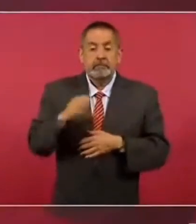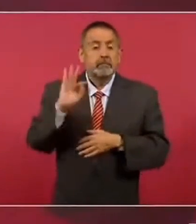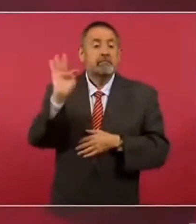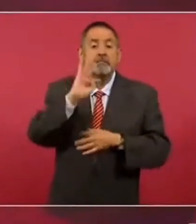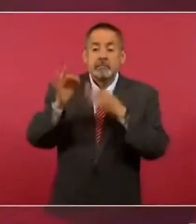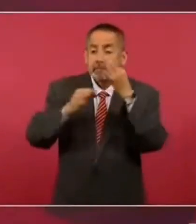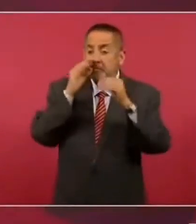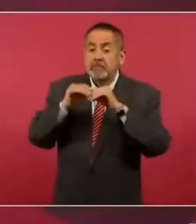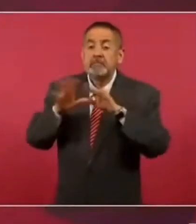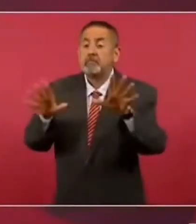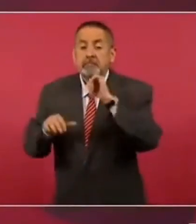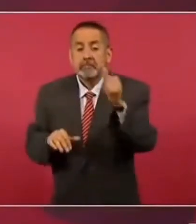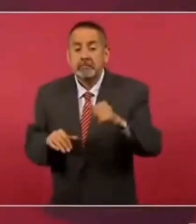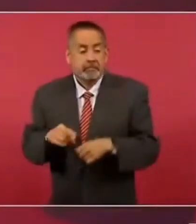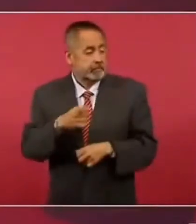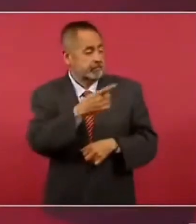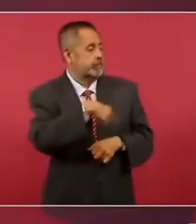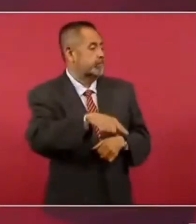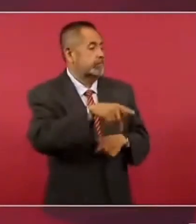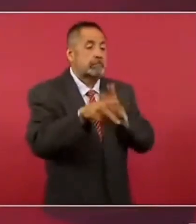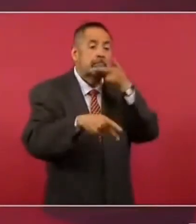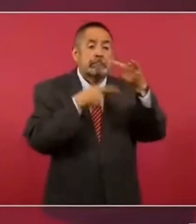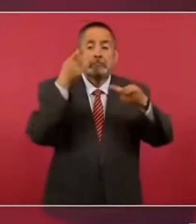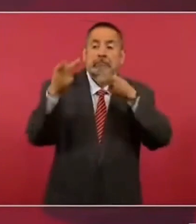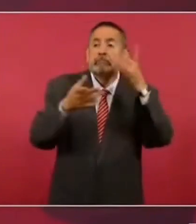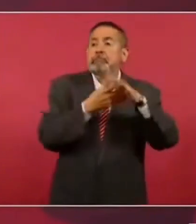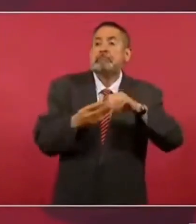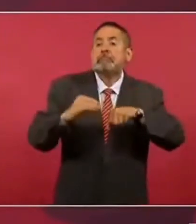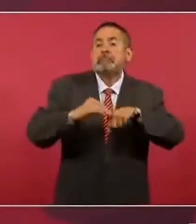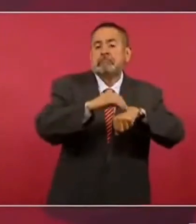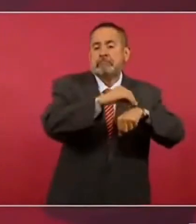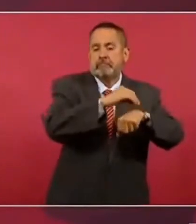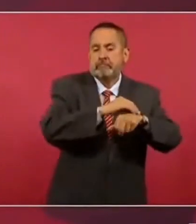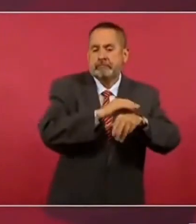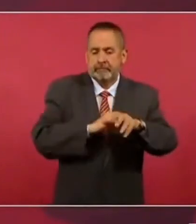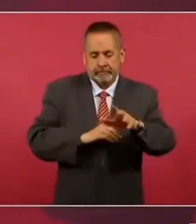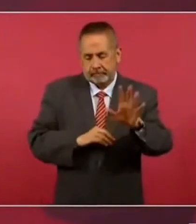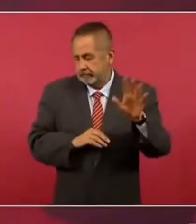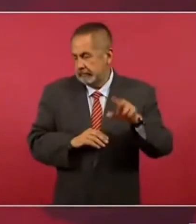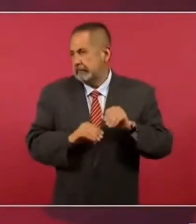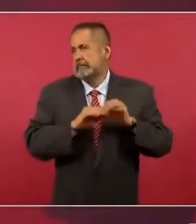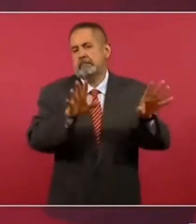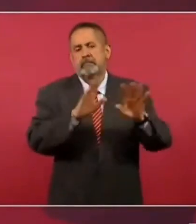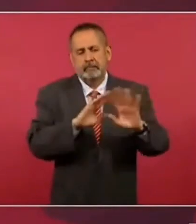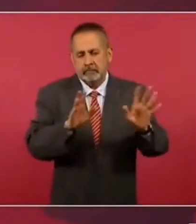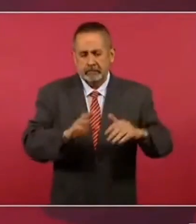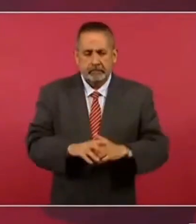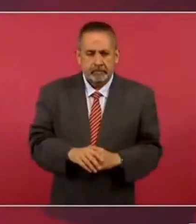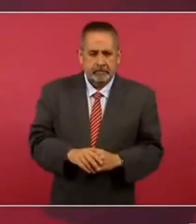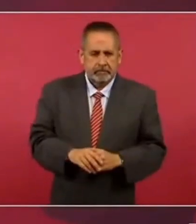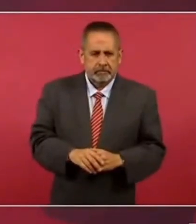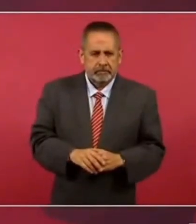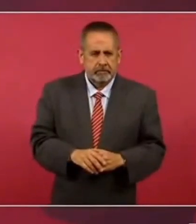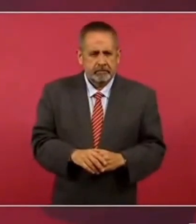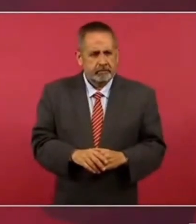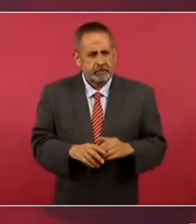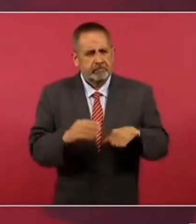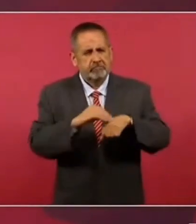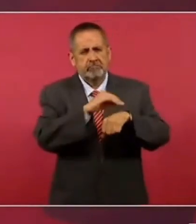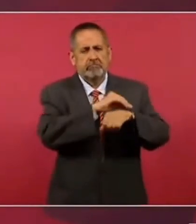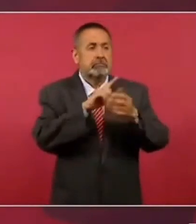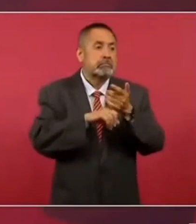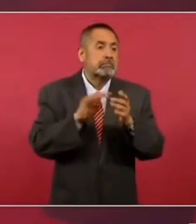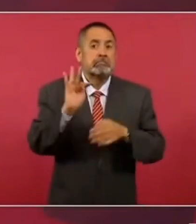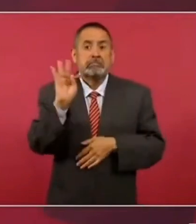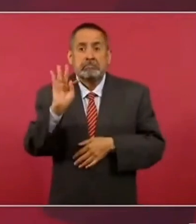le dan vuelo a los